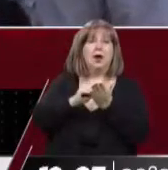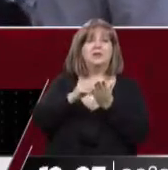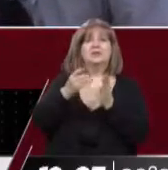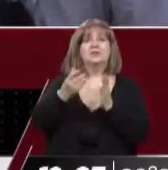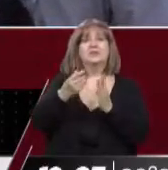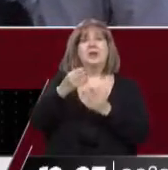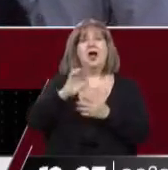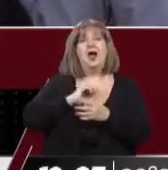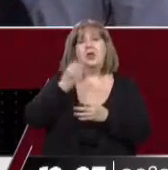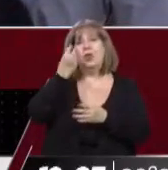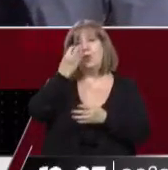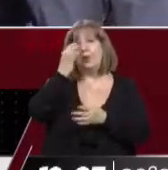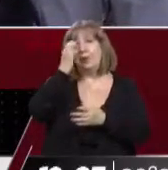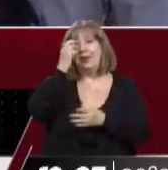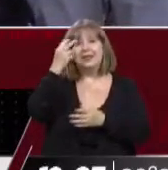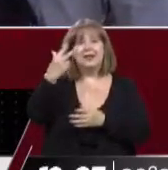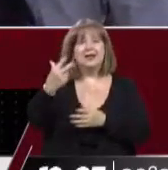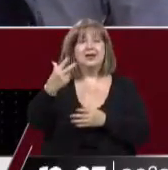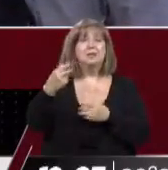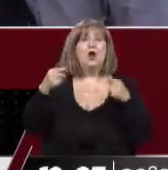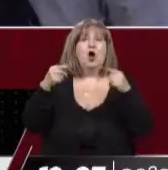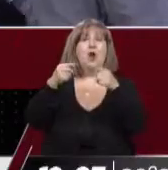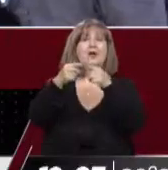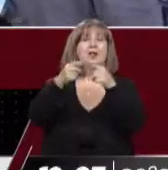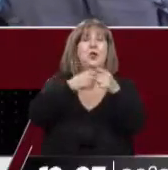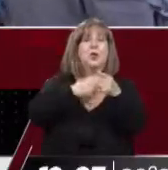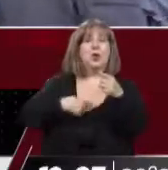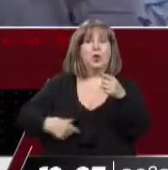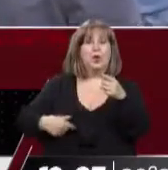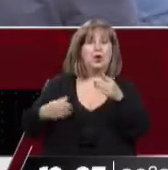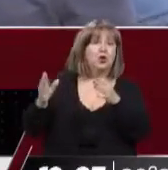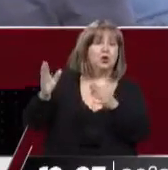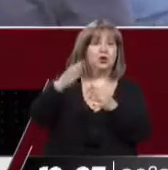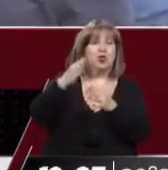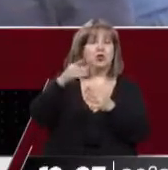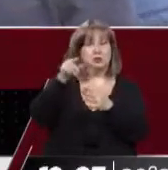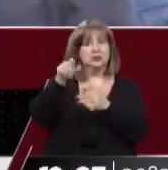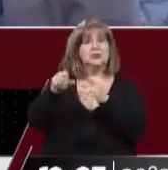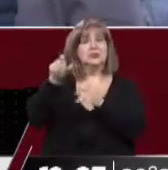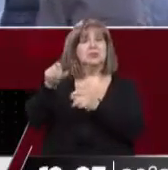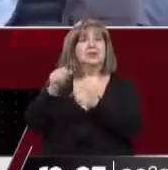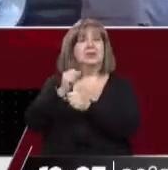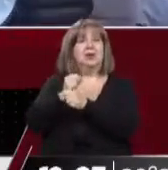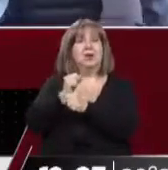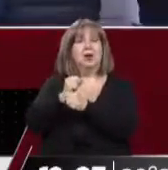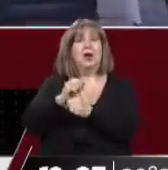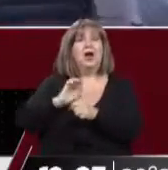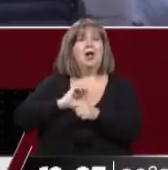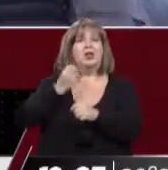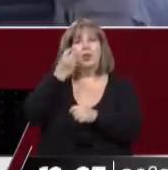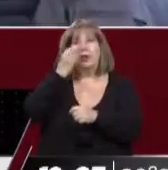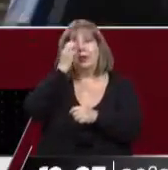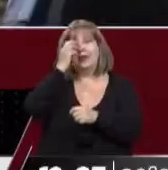esquema para el 2023, dado que el objetivo del gobierno es que ningún trabajador estatal comience el 2023